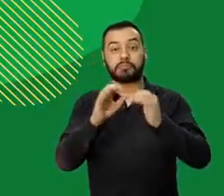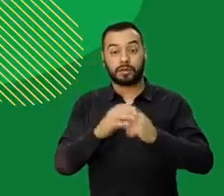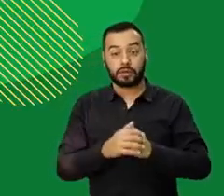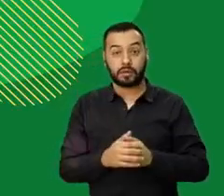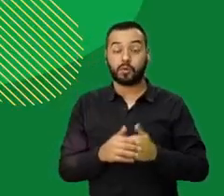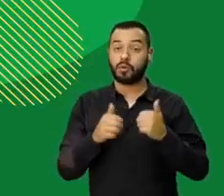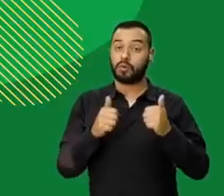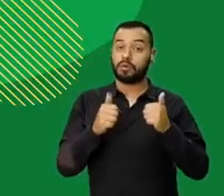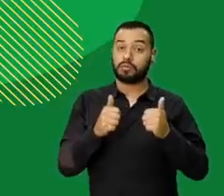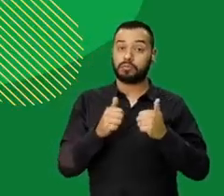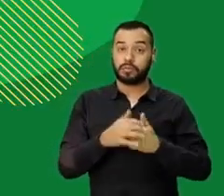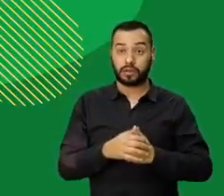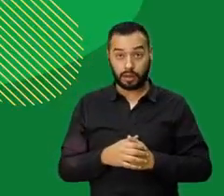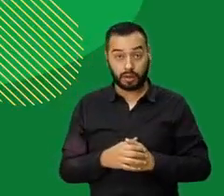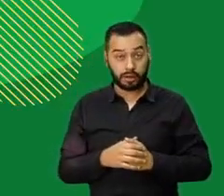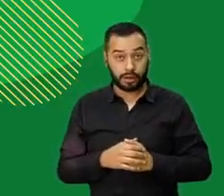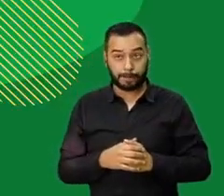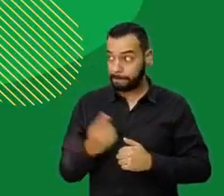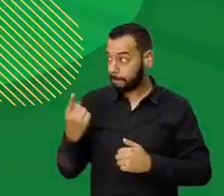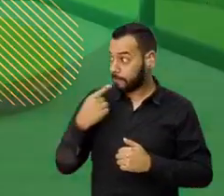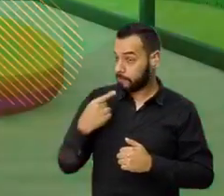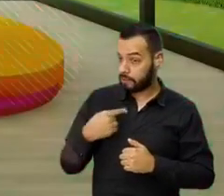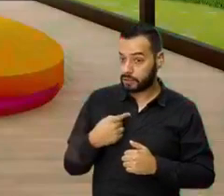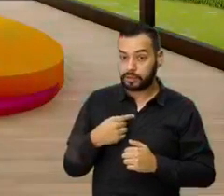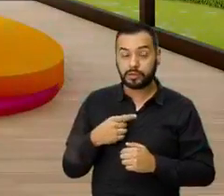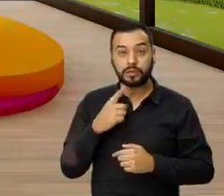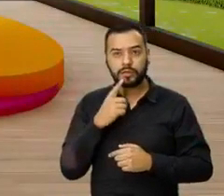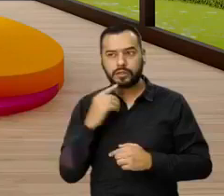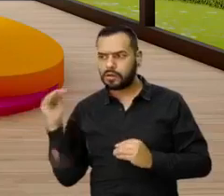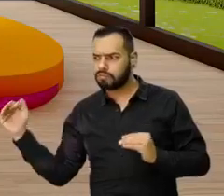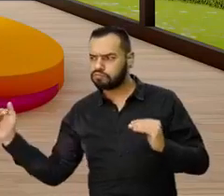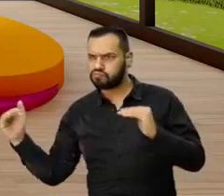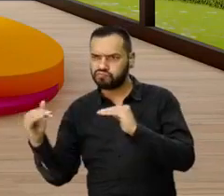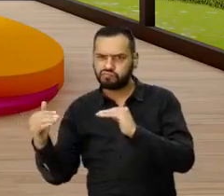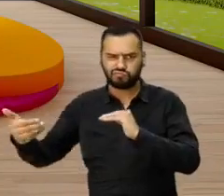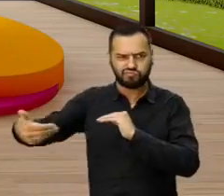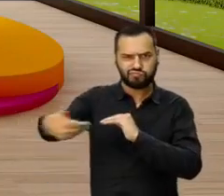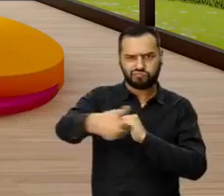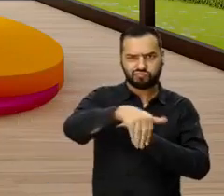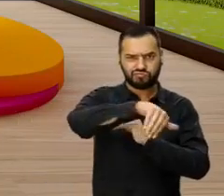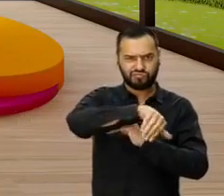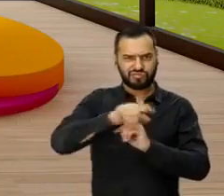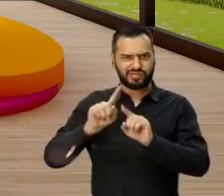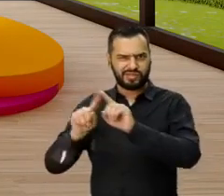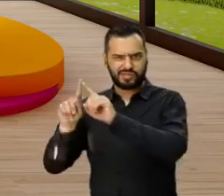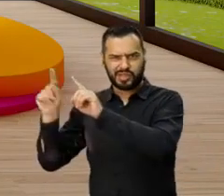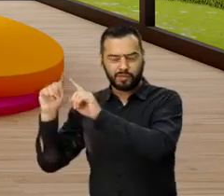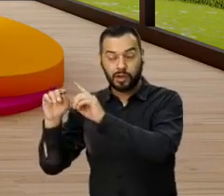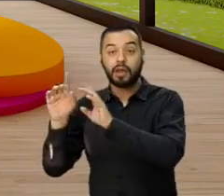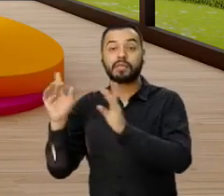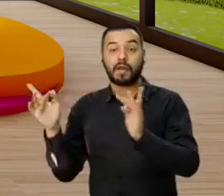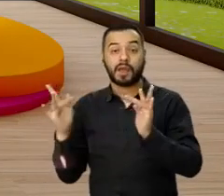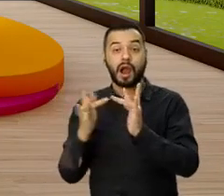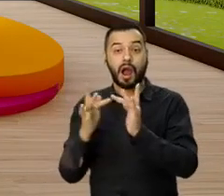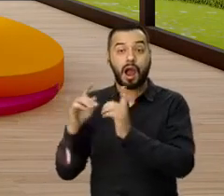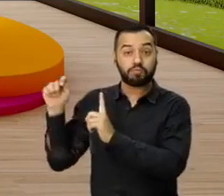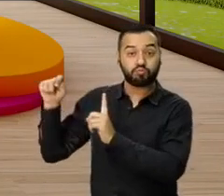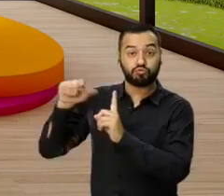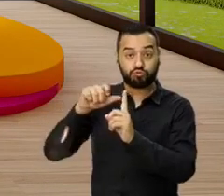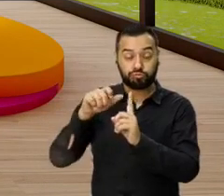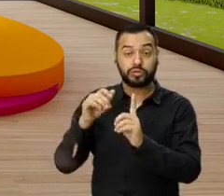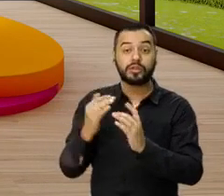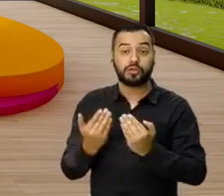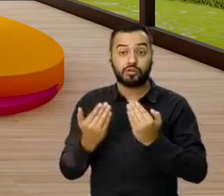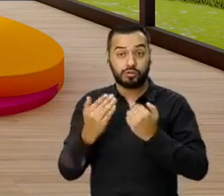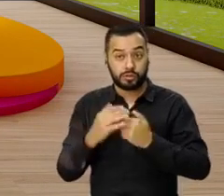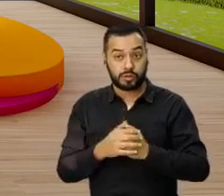Muy bien. Pero sí, además, lo que tú dices, tiene buenas vías de acceso. Aparte de todo, aplica al subsidio. Así